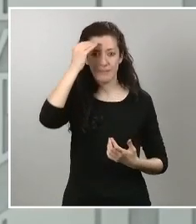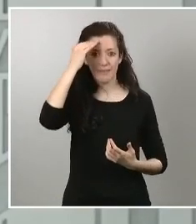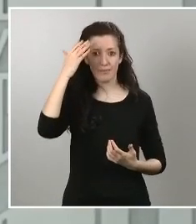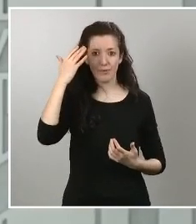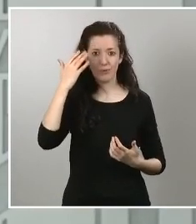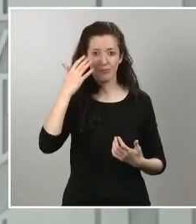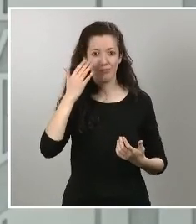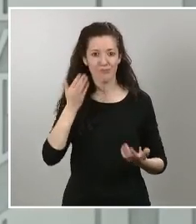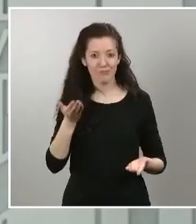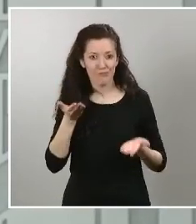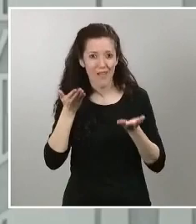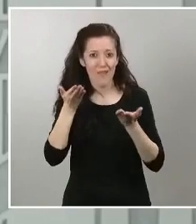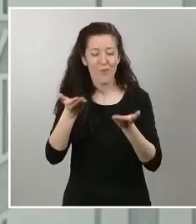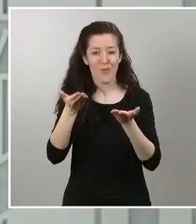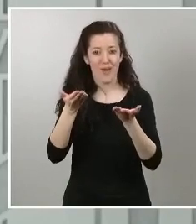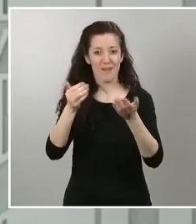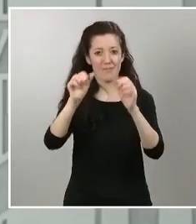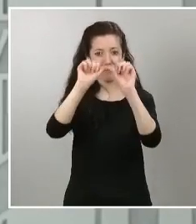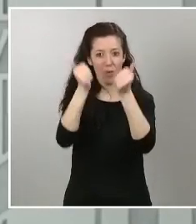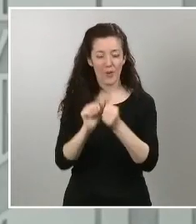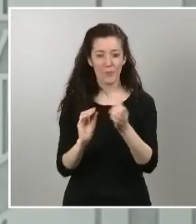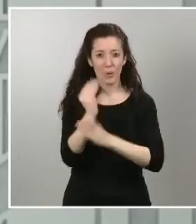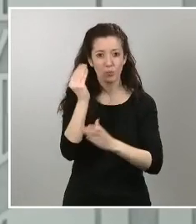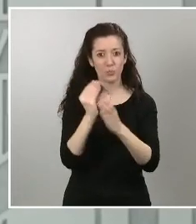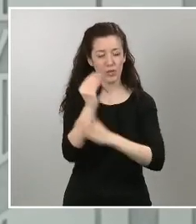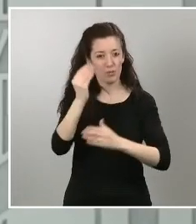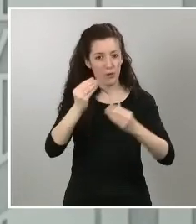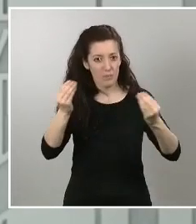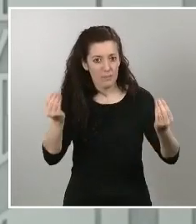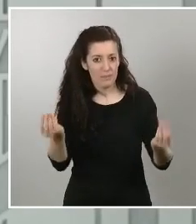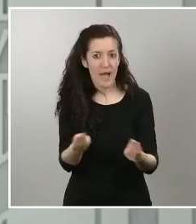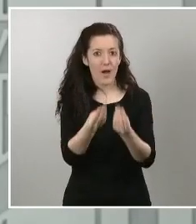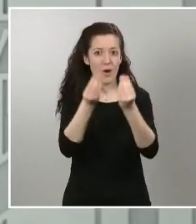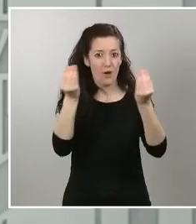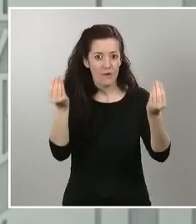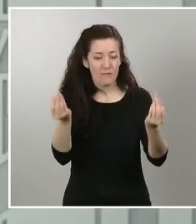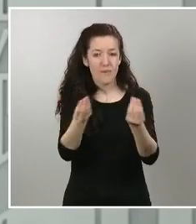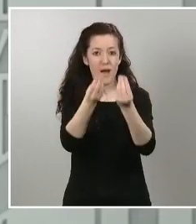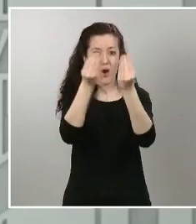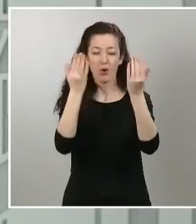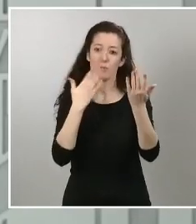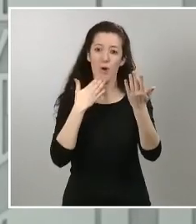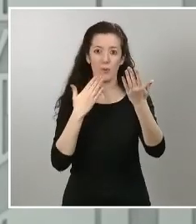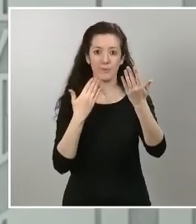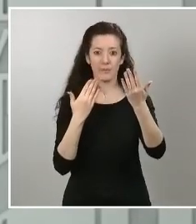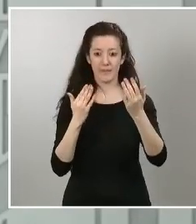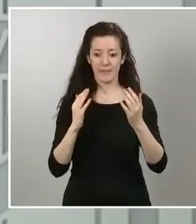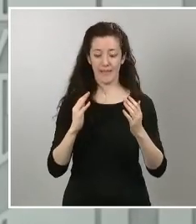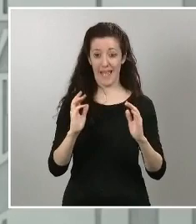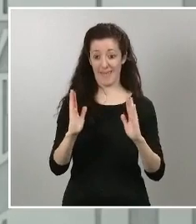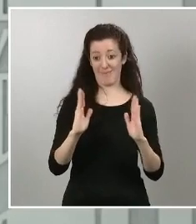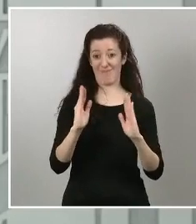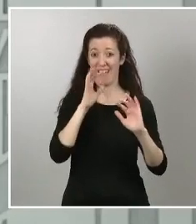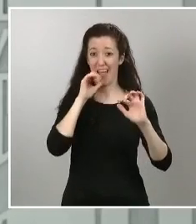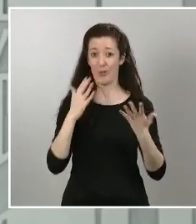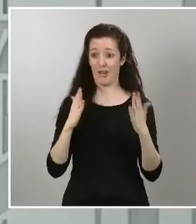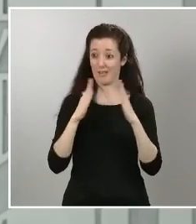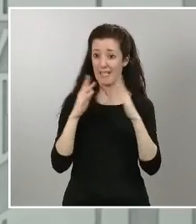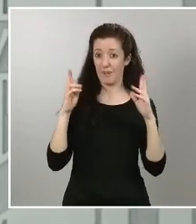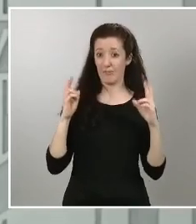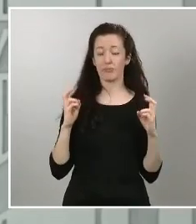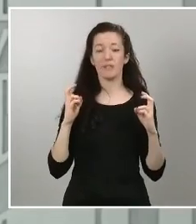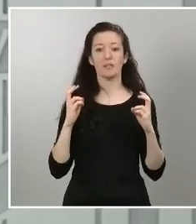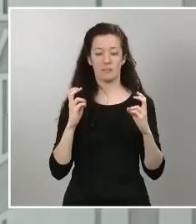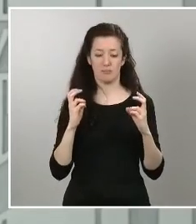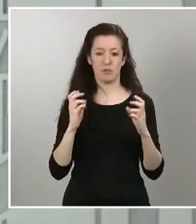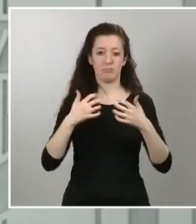nuestro modelo productivo entre en una suerte de estado de hibernación durante estos días de confinamiento sobre todo en estos